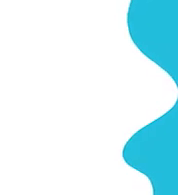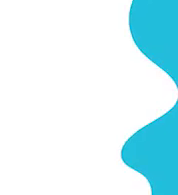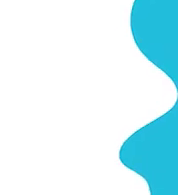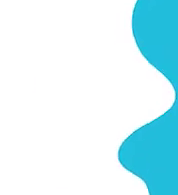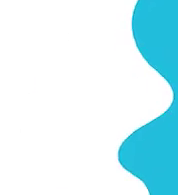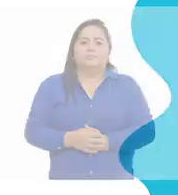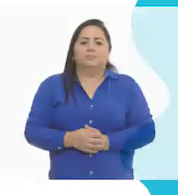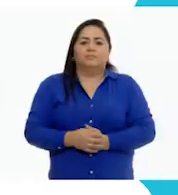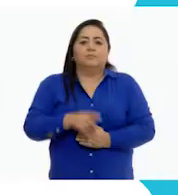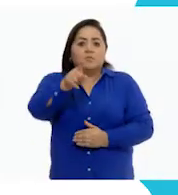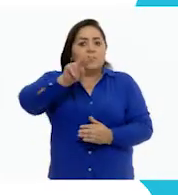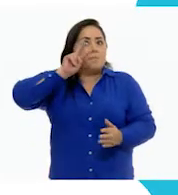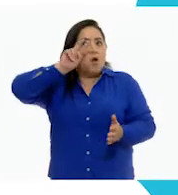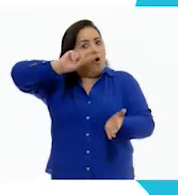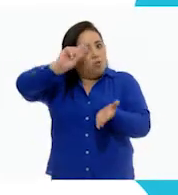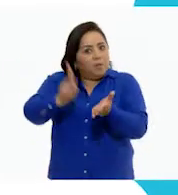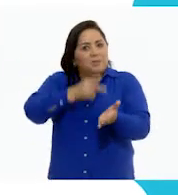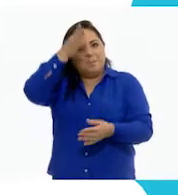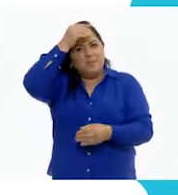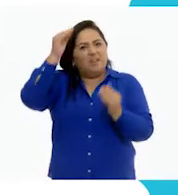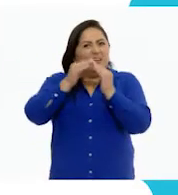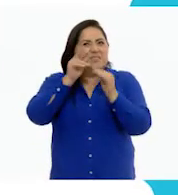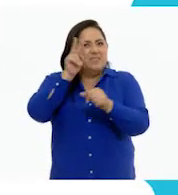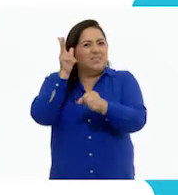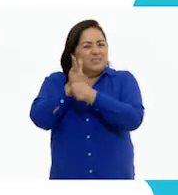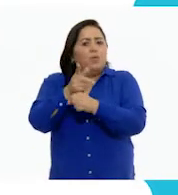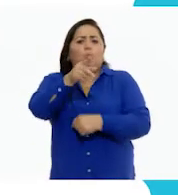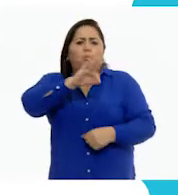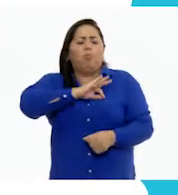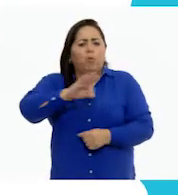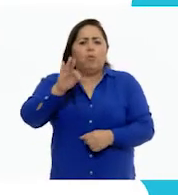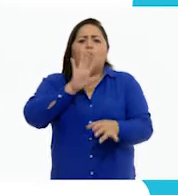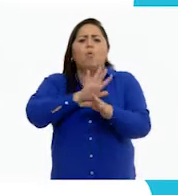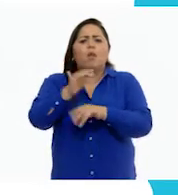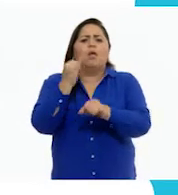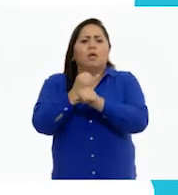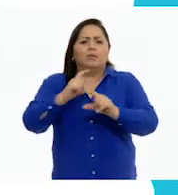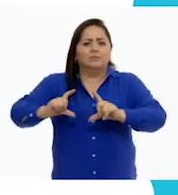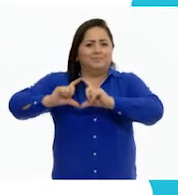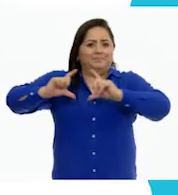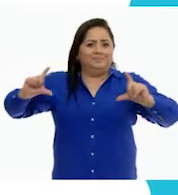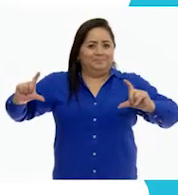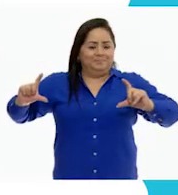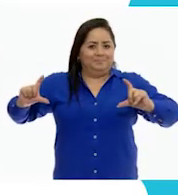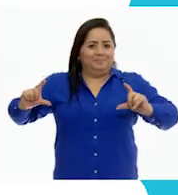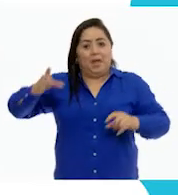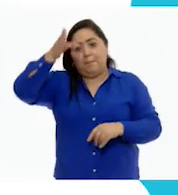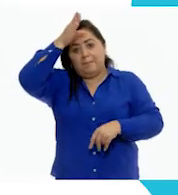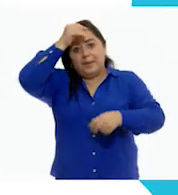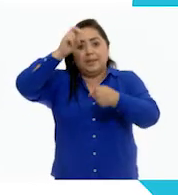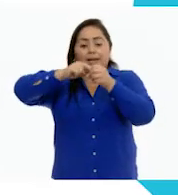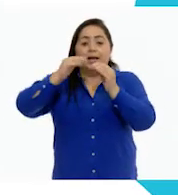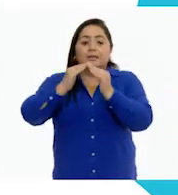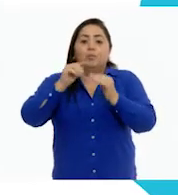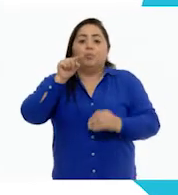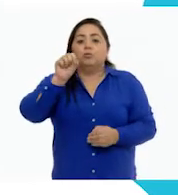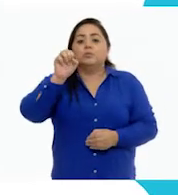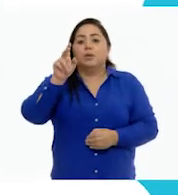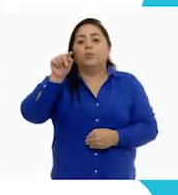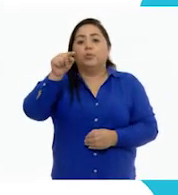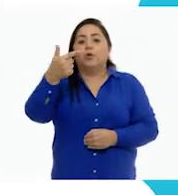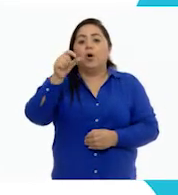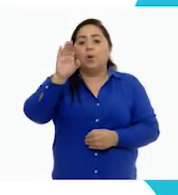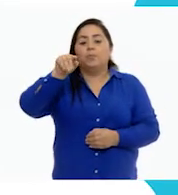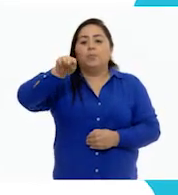Si quieres volver a ver los programas de Aprende en Casa, los puedes encontrar en la siguiente liga. Aprende en casa.cep